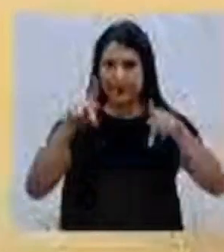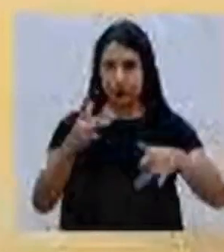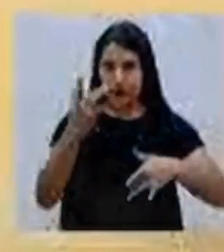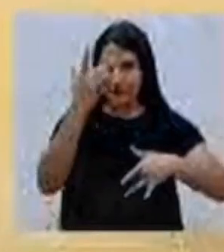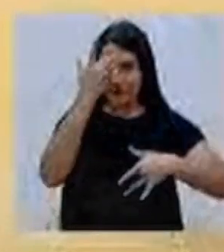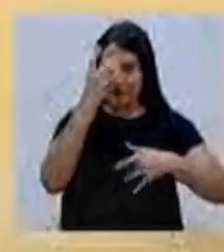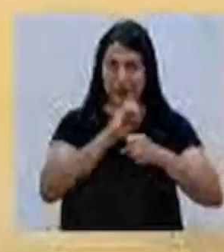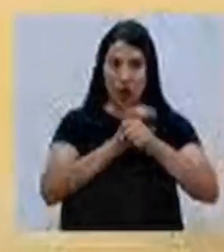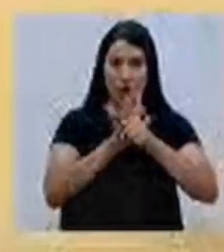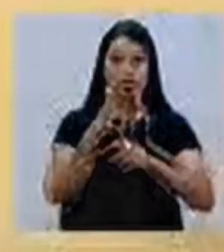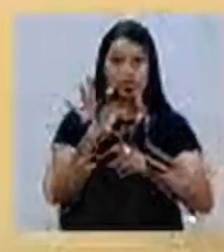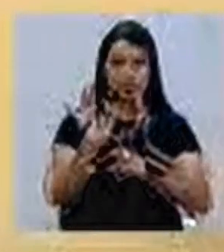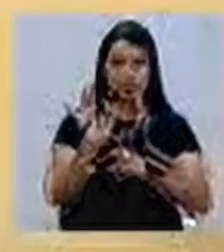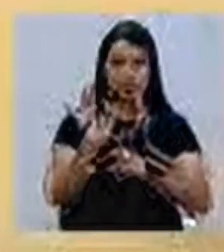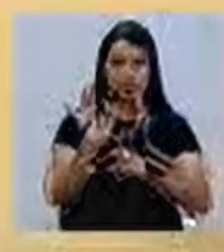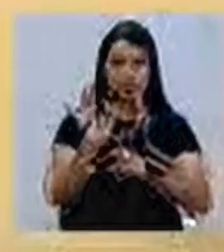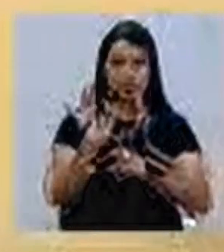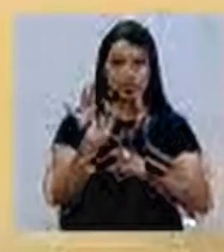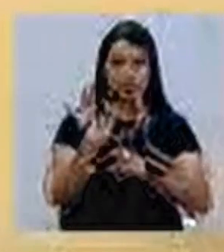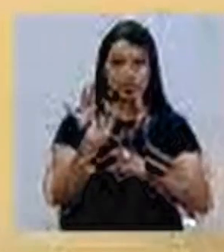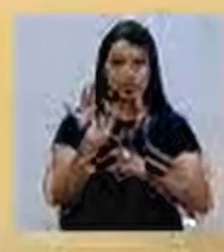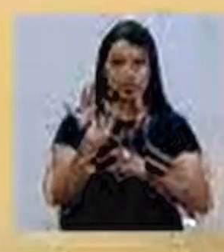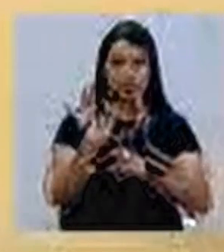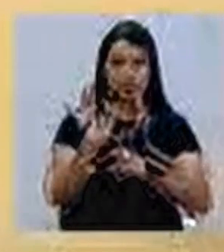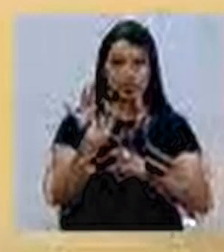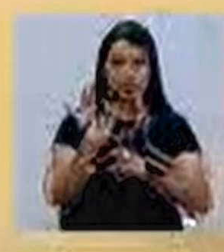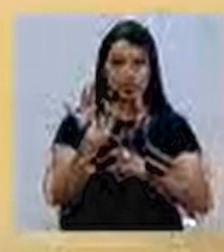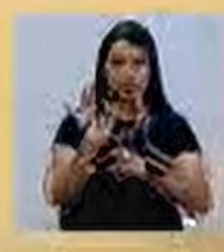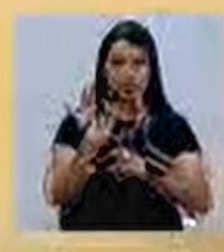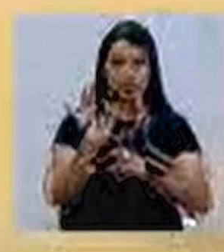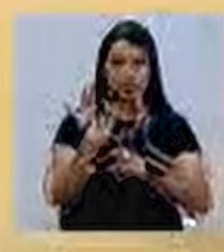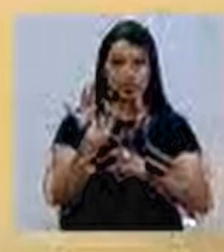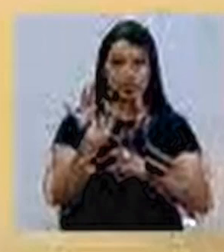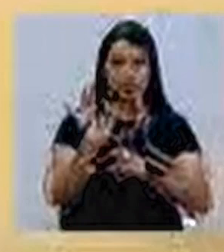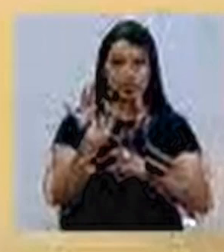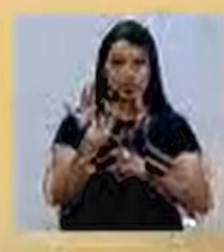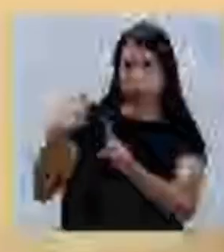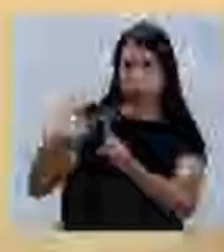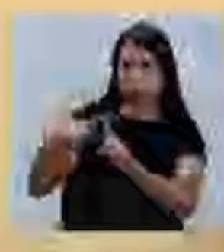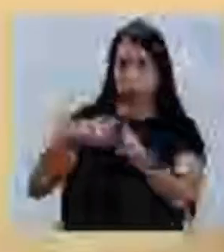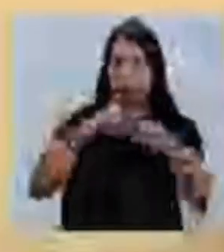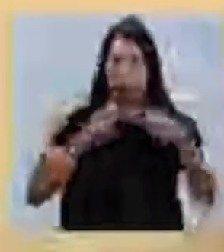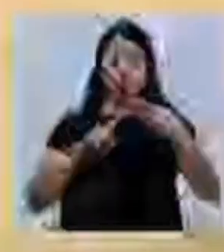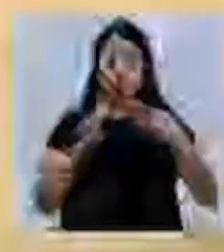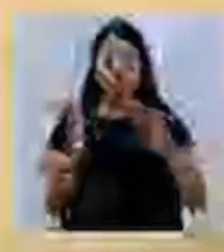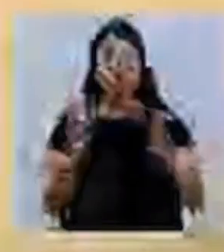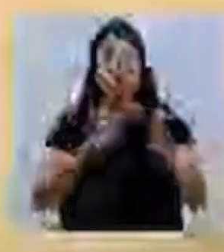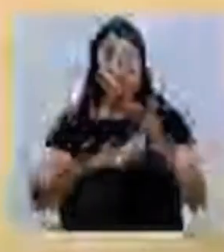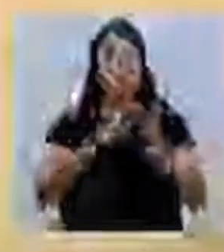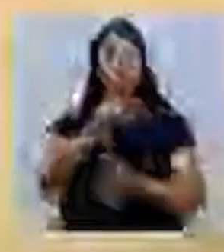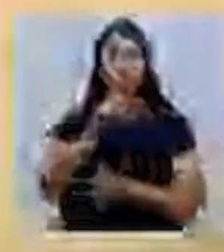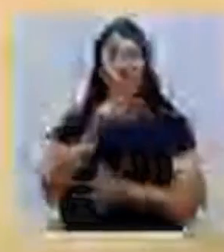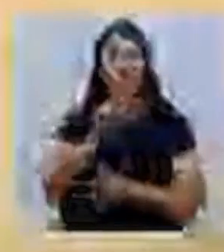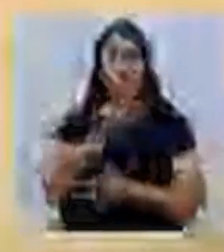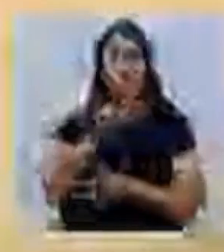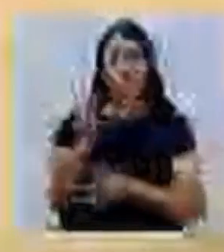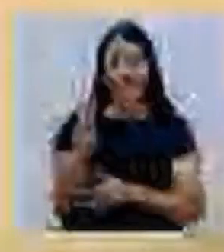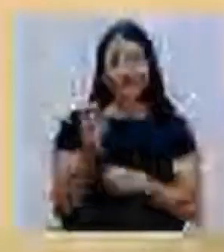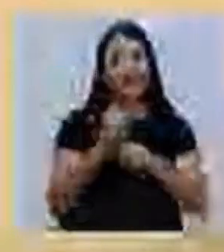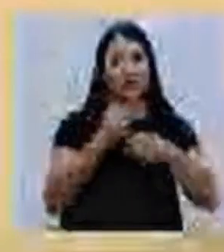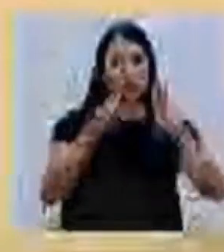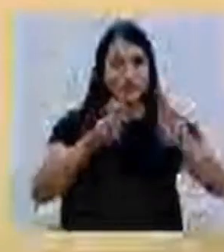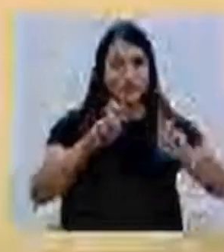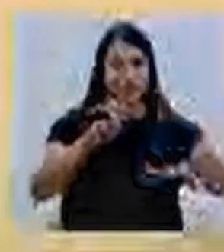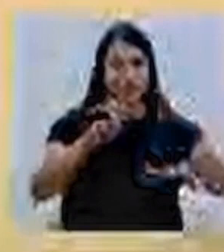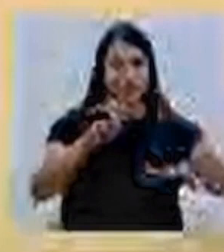de los cuales 228 fueron diagnosticados por nexo epidemiológico y 1,142 por laboratorio.